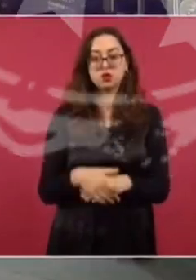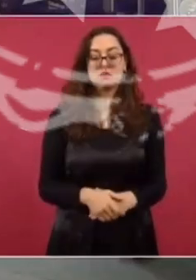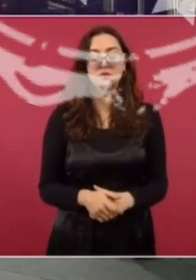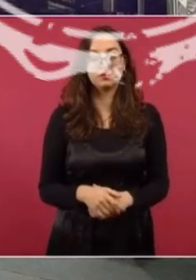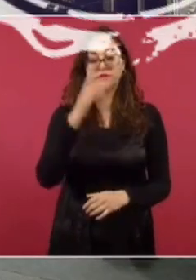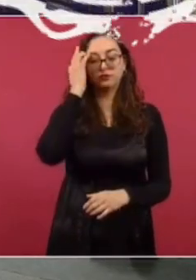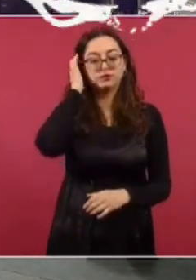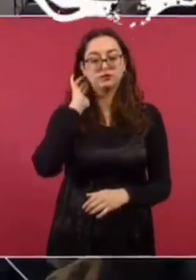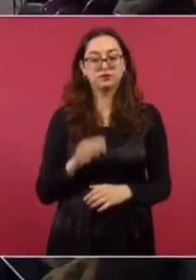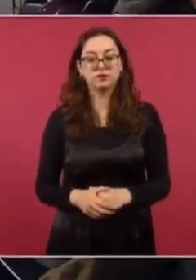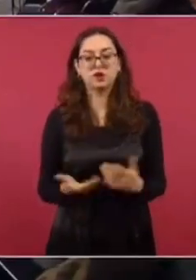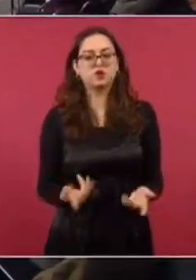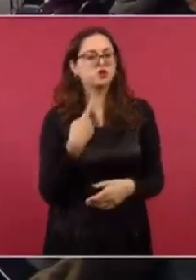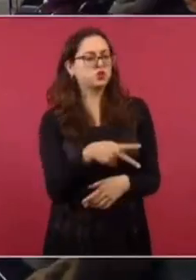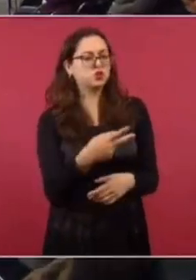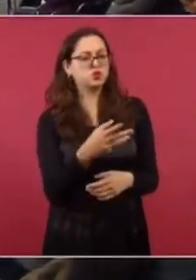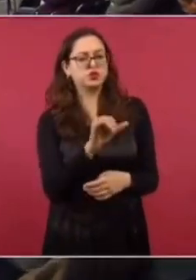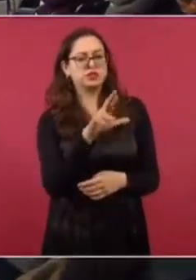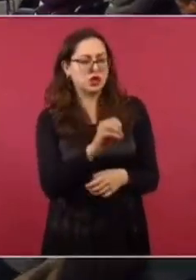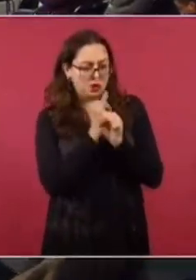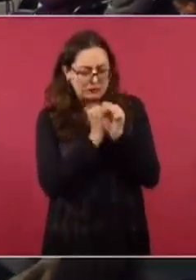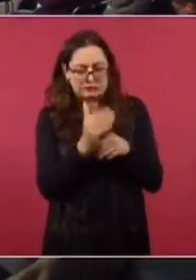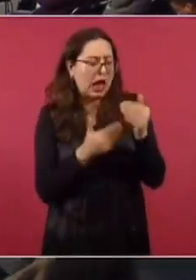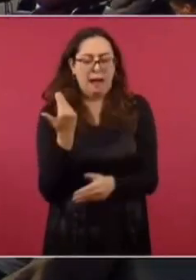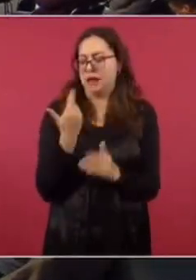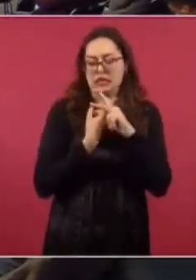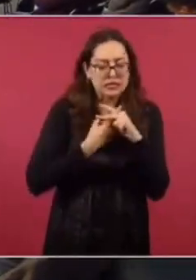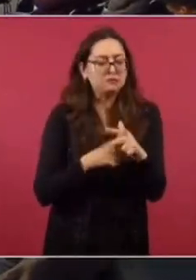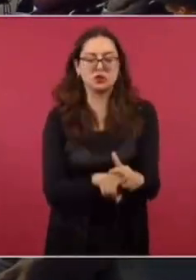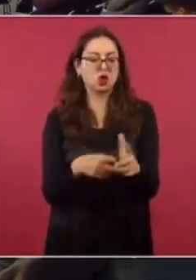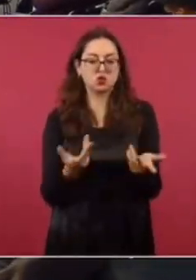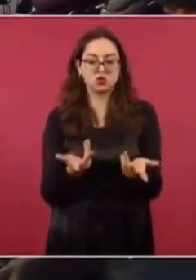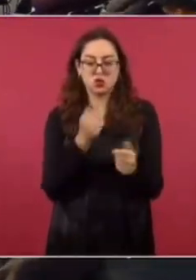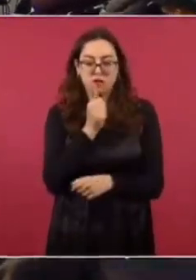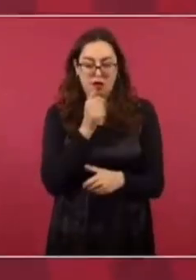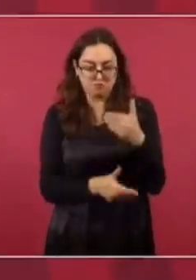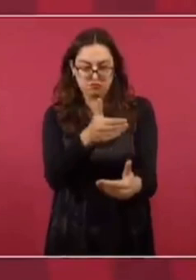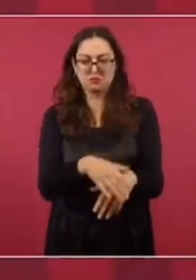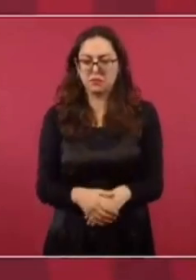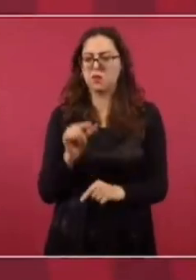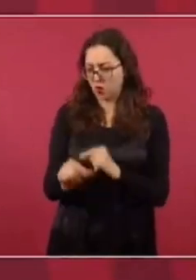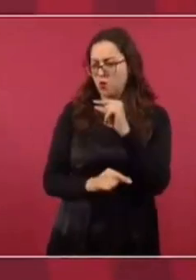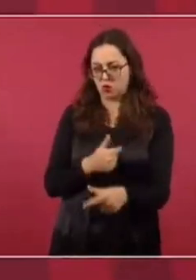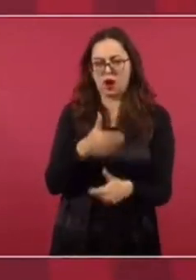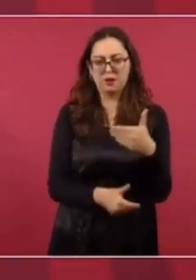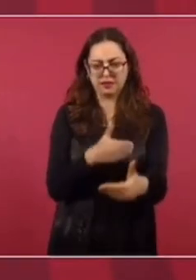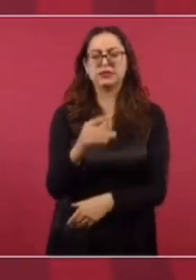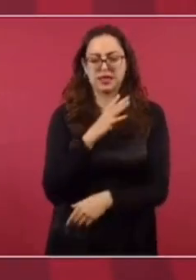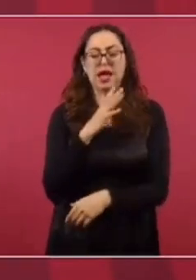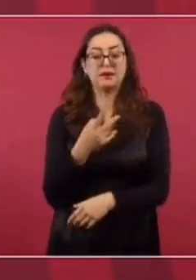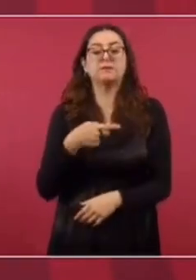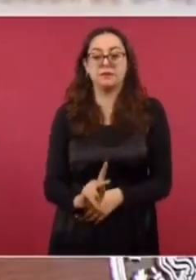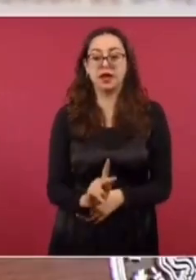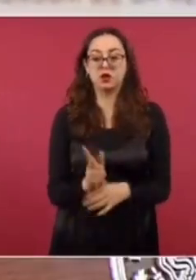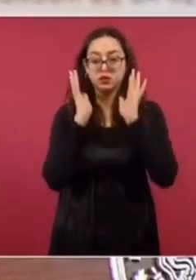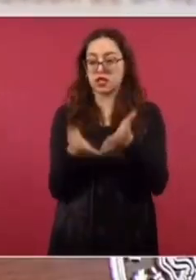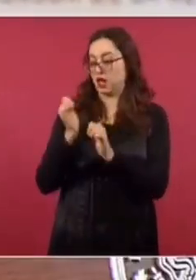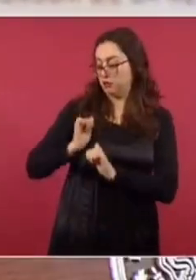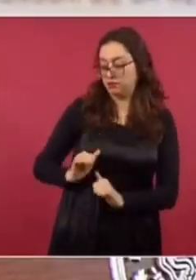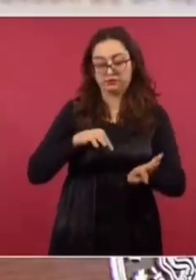En el caso de Ciro todavía no hay avance, ¿verdad? Más allá de lo que se reportó y de que se difundieron los videos, ustedes no tienen... hay algunos avances, pero están trabajando